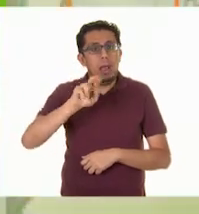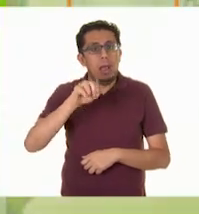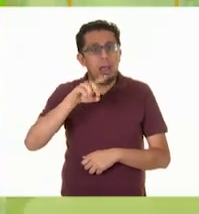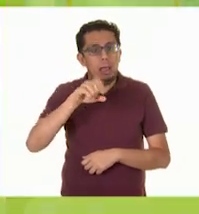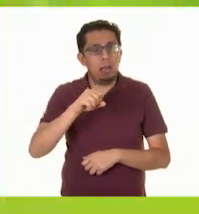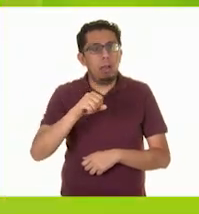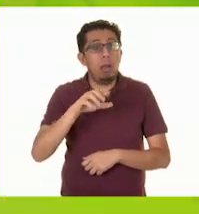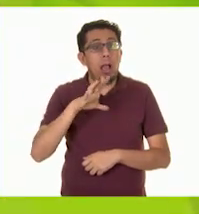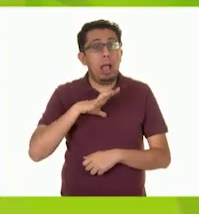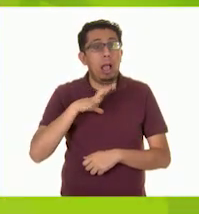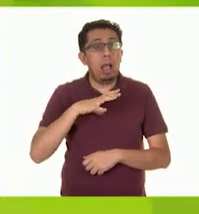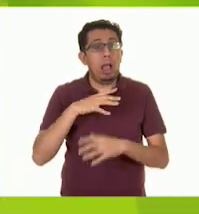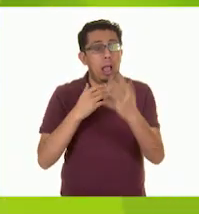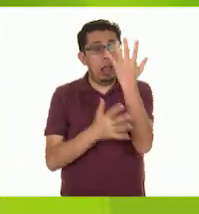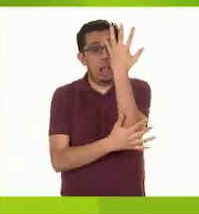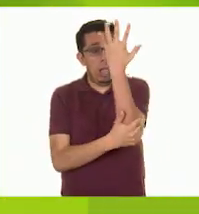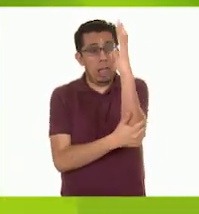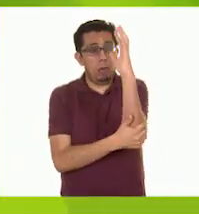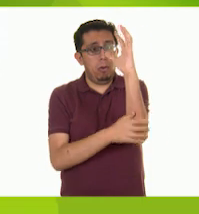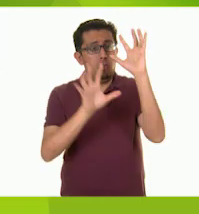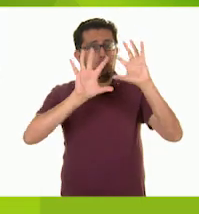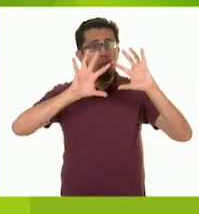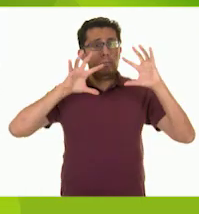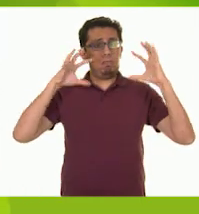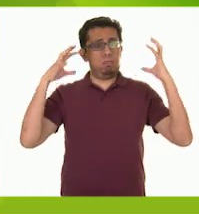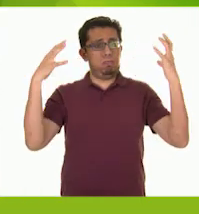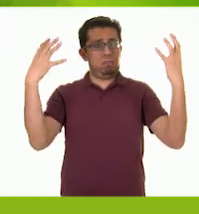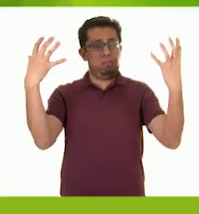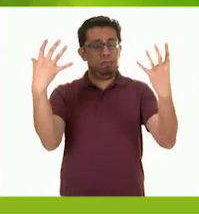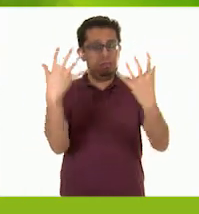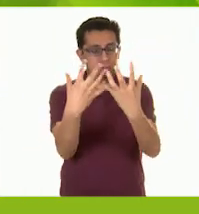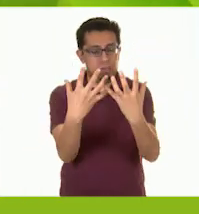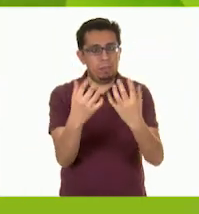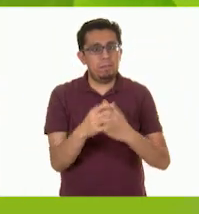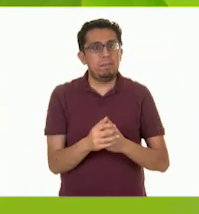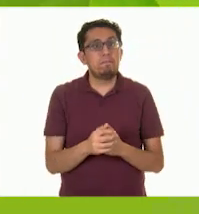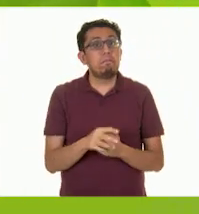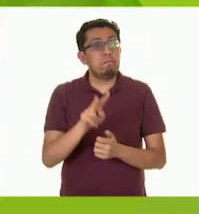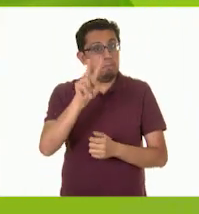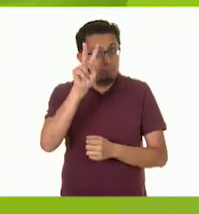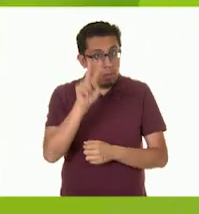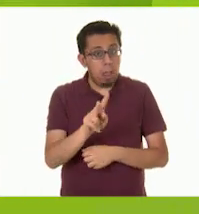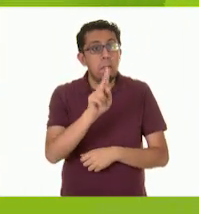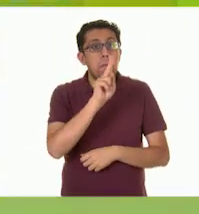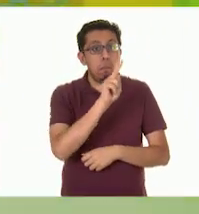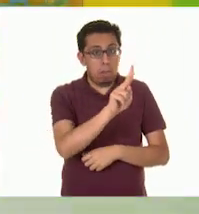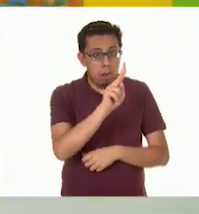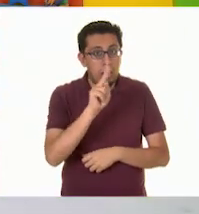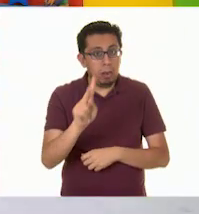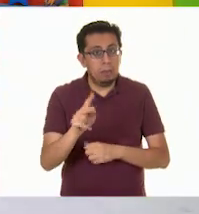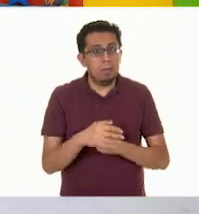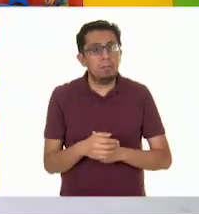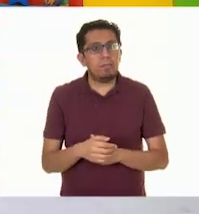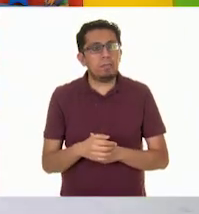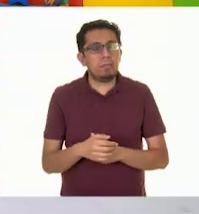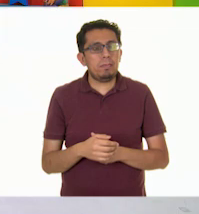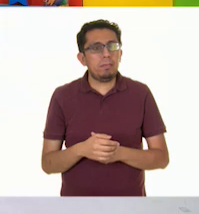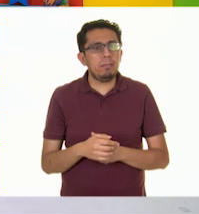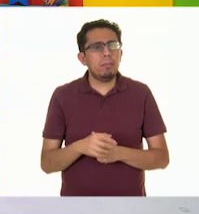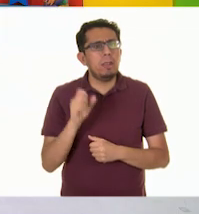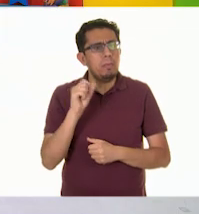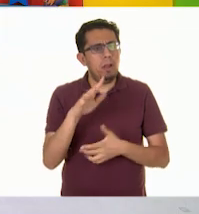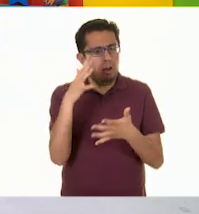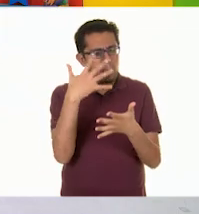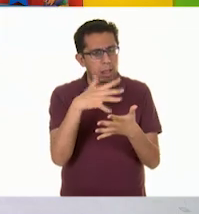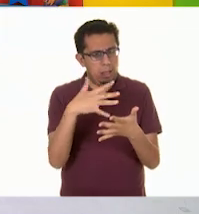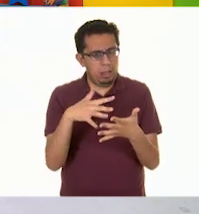frondosos. Sí, es cierto. Los troncos del manzano y del mandarino son similares en tamaño. Y viendo la información